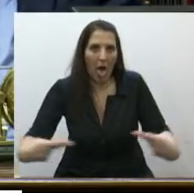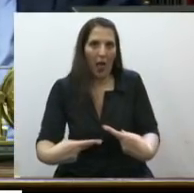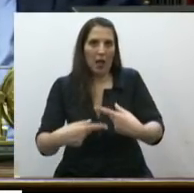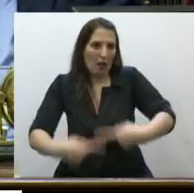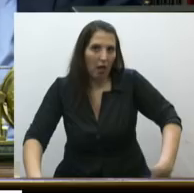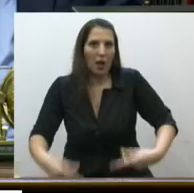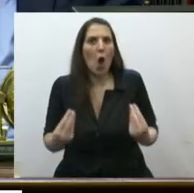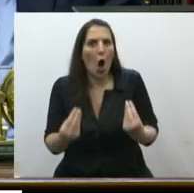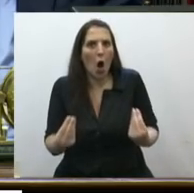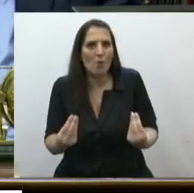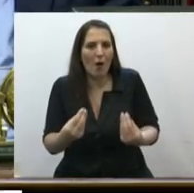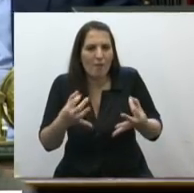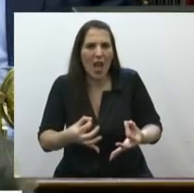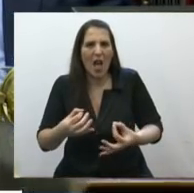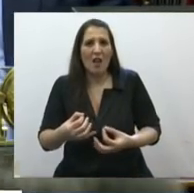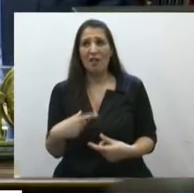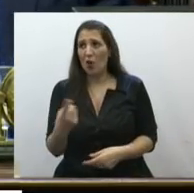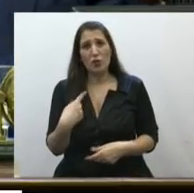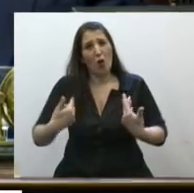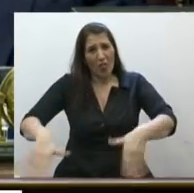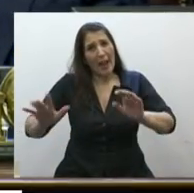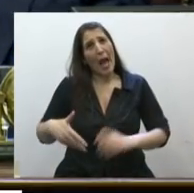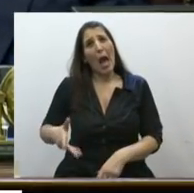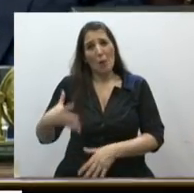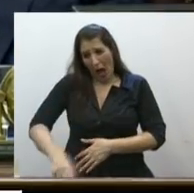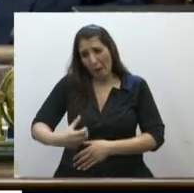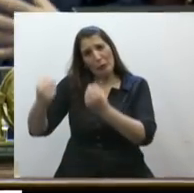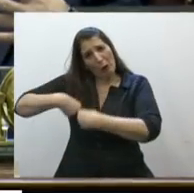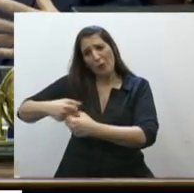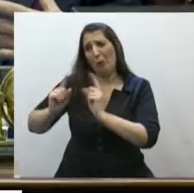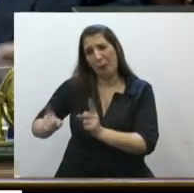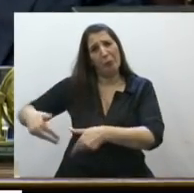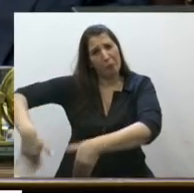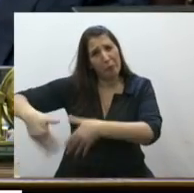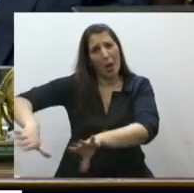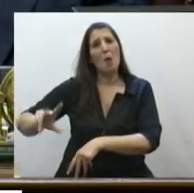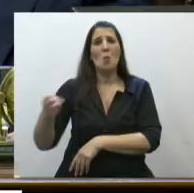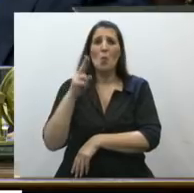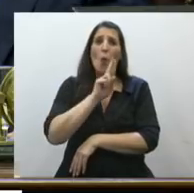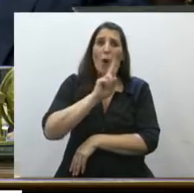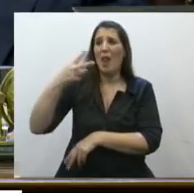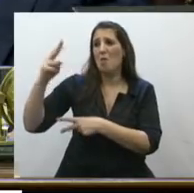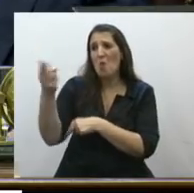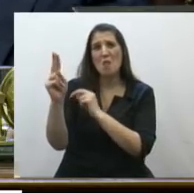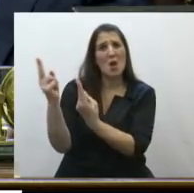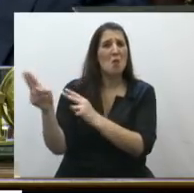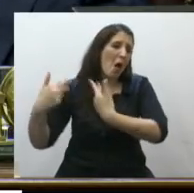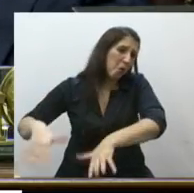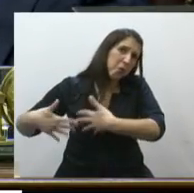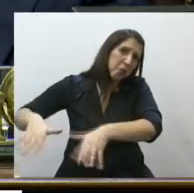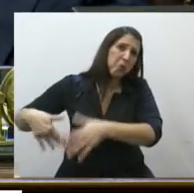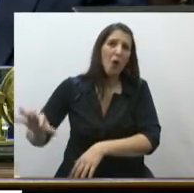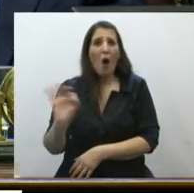sigan practicando los abortos clandestinos? ¿Vamos a seguir dejando que se nos mueran las mujeres? ¿Vamos a seguir dejando que lleguen a los hospitales